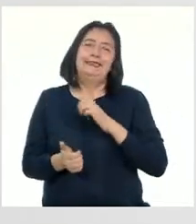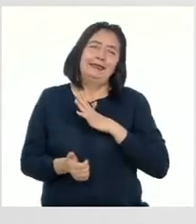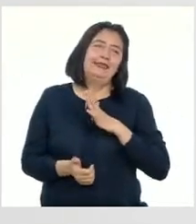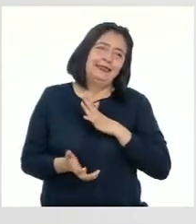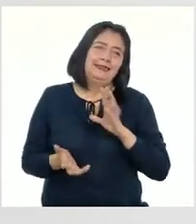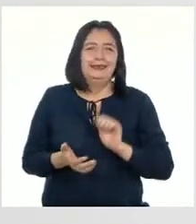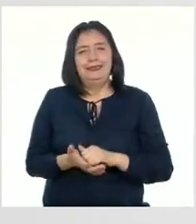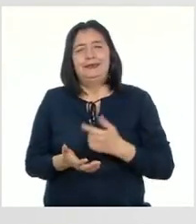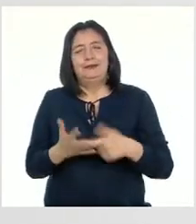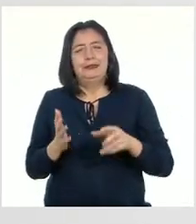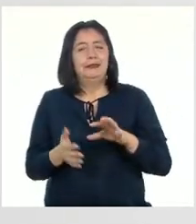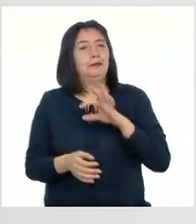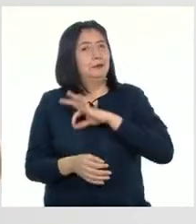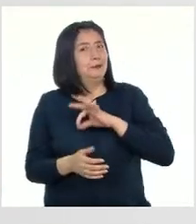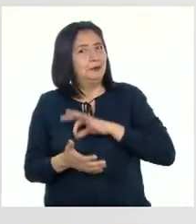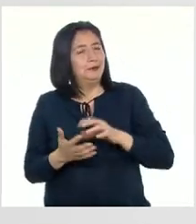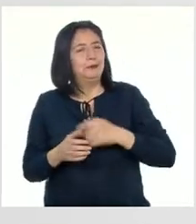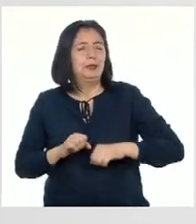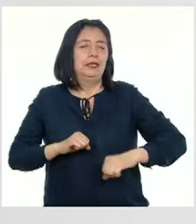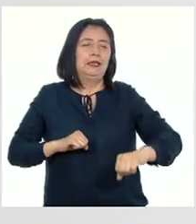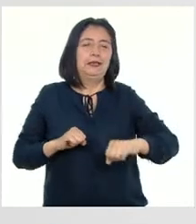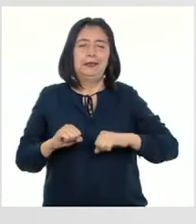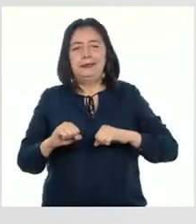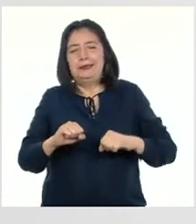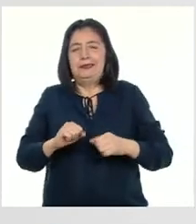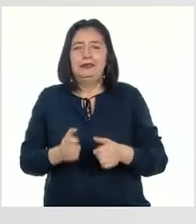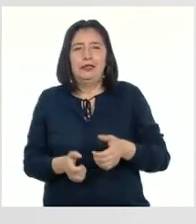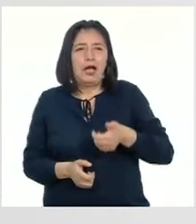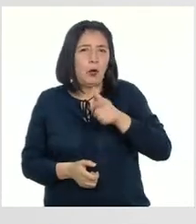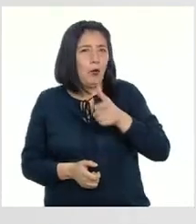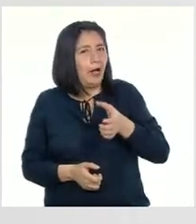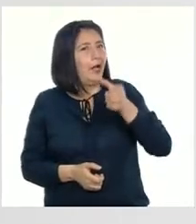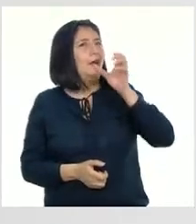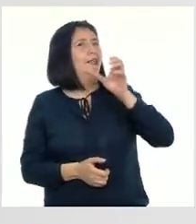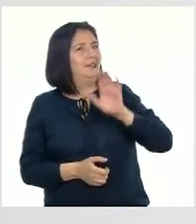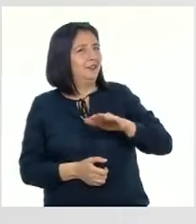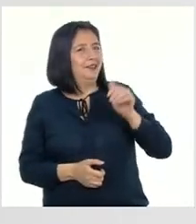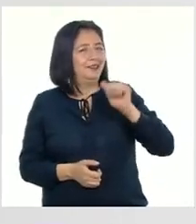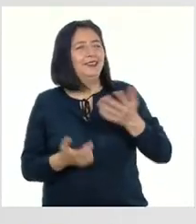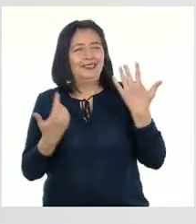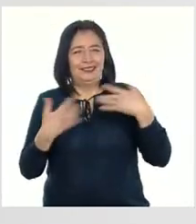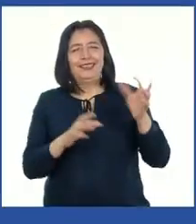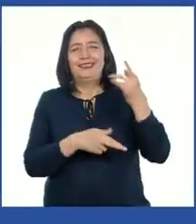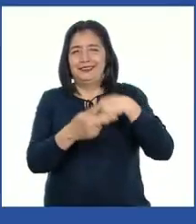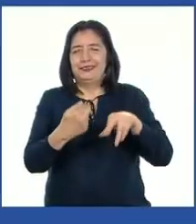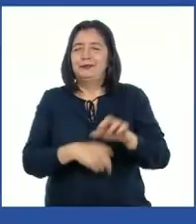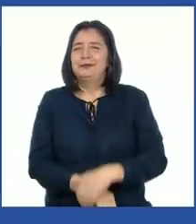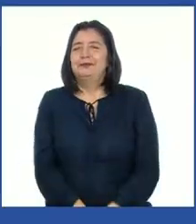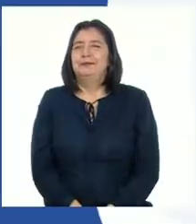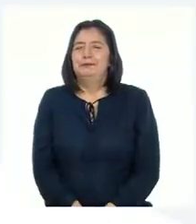bien Pero aprovechemos entonces para estirarnos un poco Tomar agua, chicas y chicos Que ya regresamos